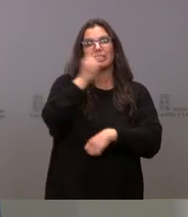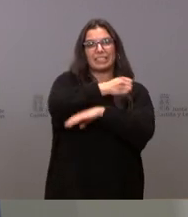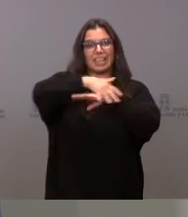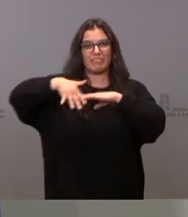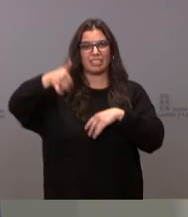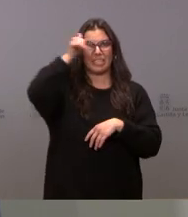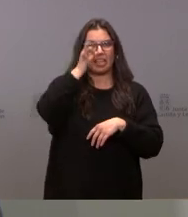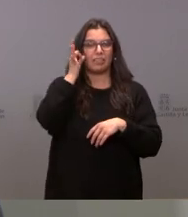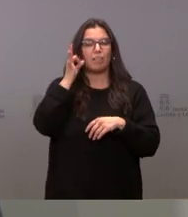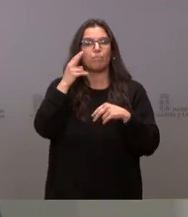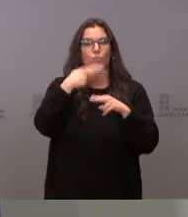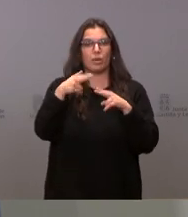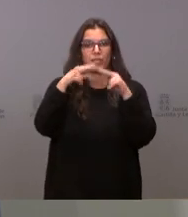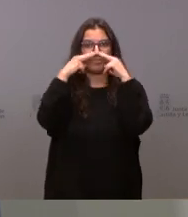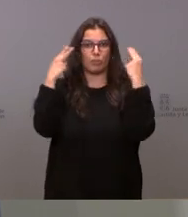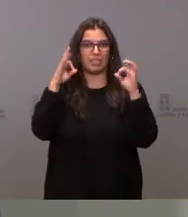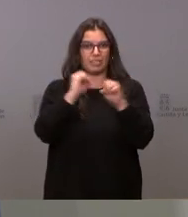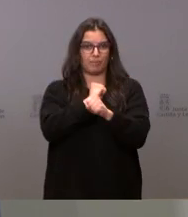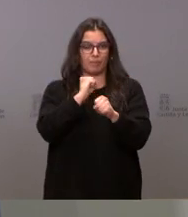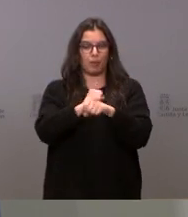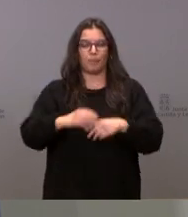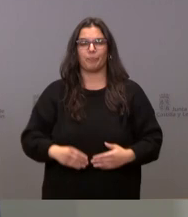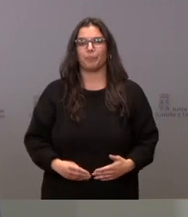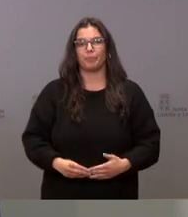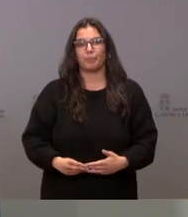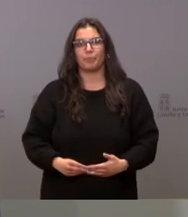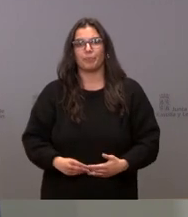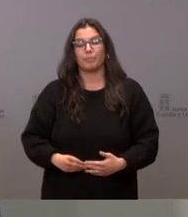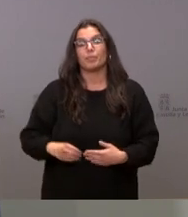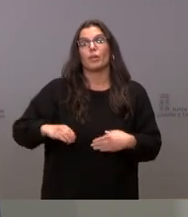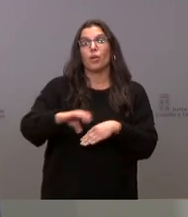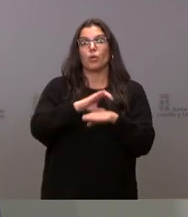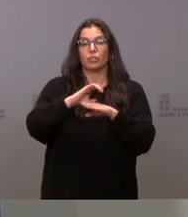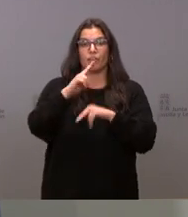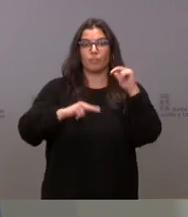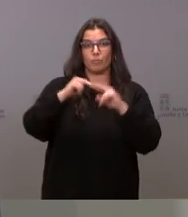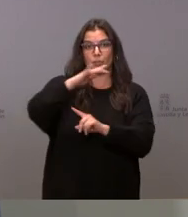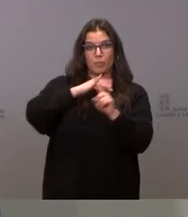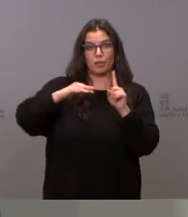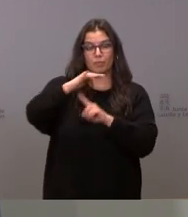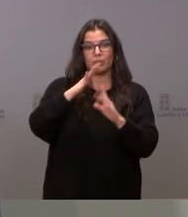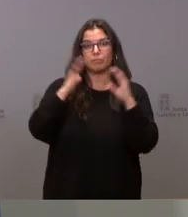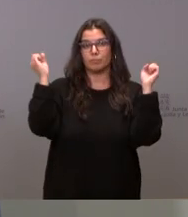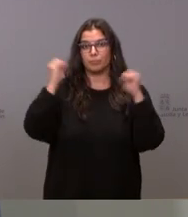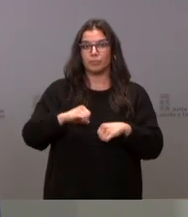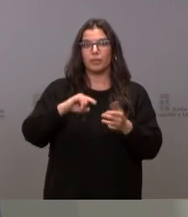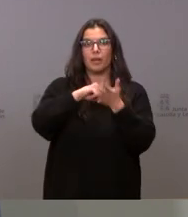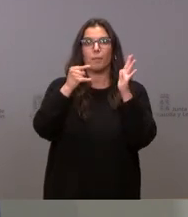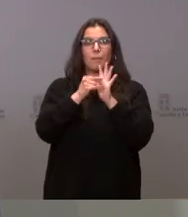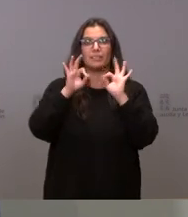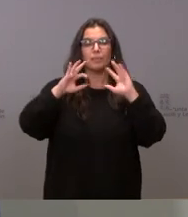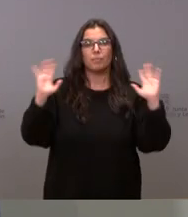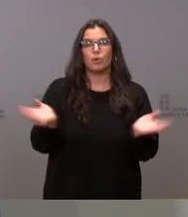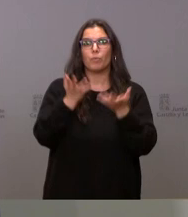empleo. La Consejería de Fomento y Medio Ambiente aprueba Plan de Promoción de